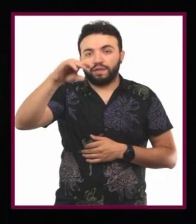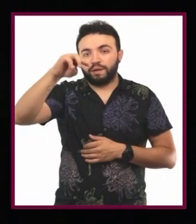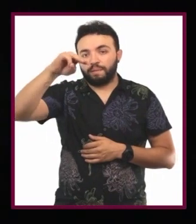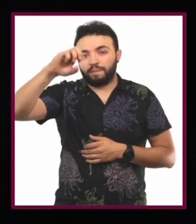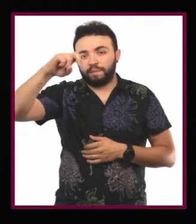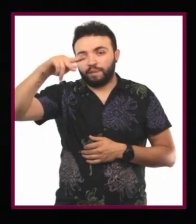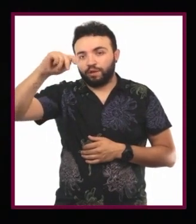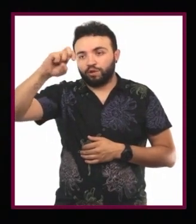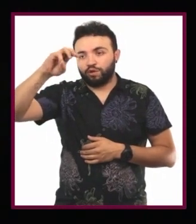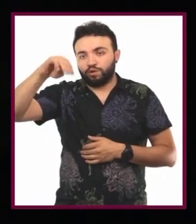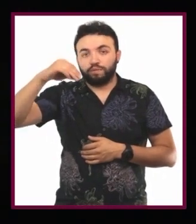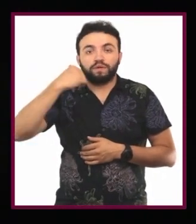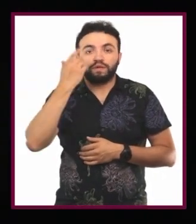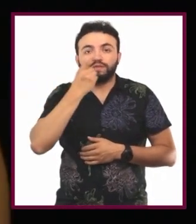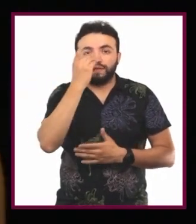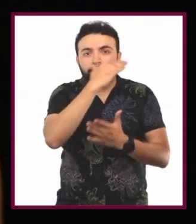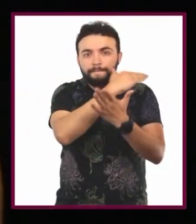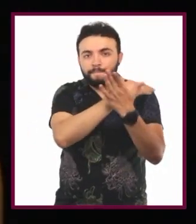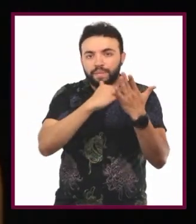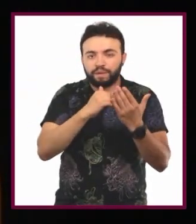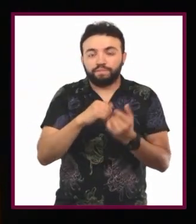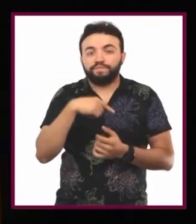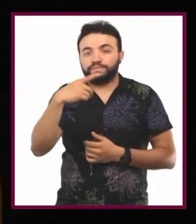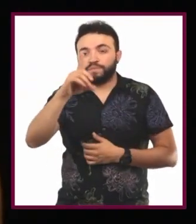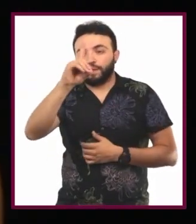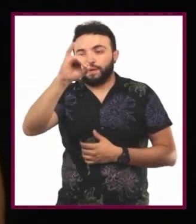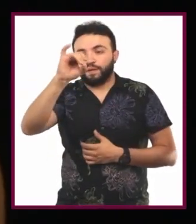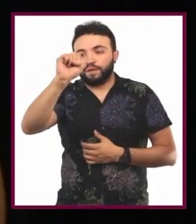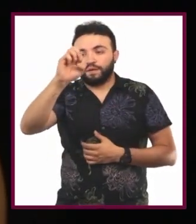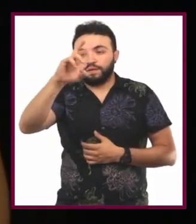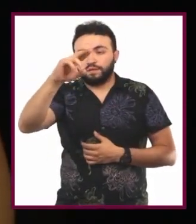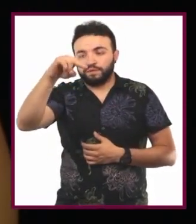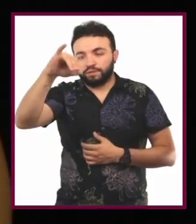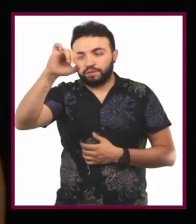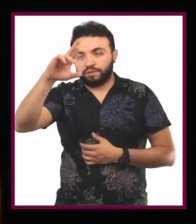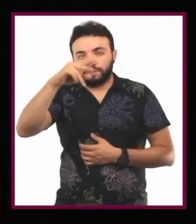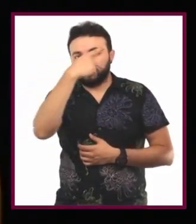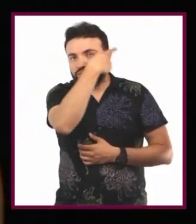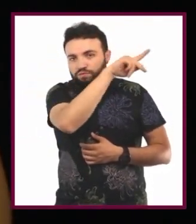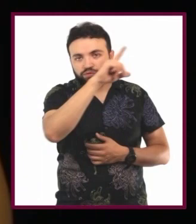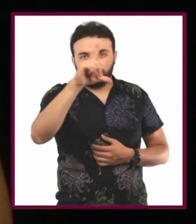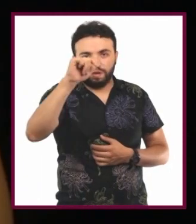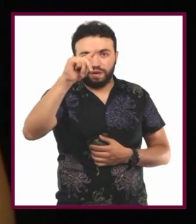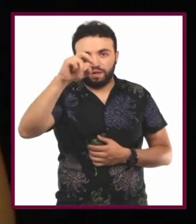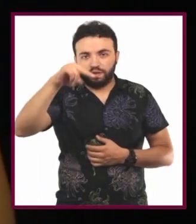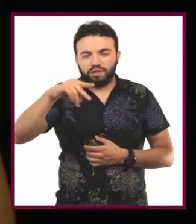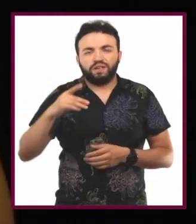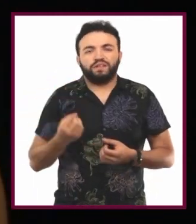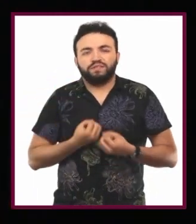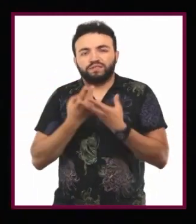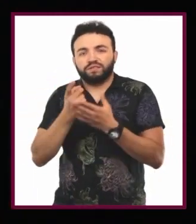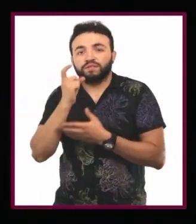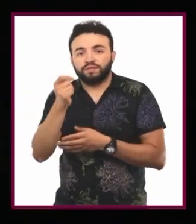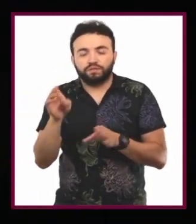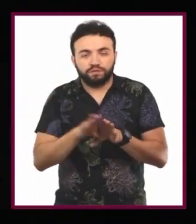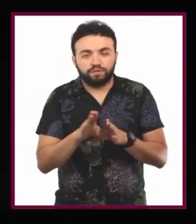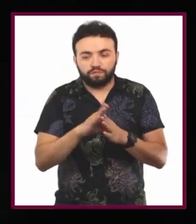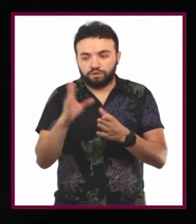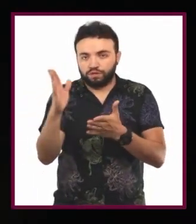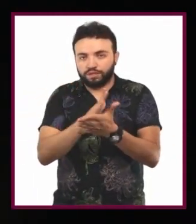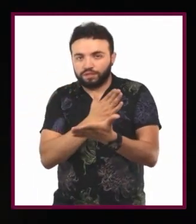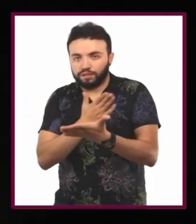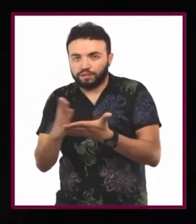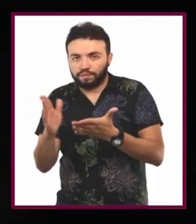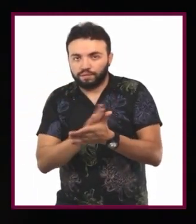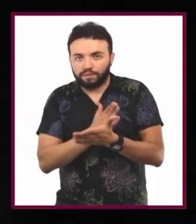que significa medio o instrumento. Y discernir, que también proviene del latín discernere y expresa distinguir o